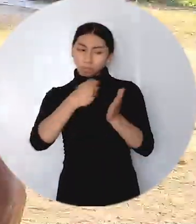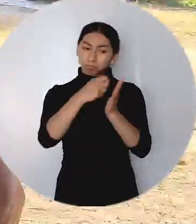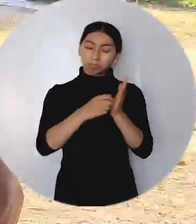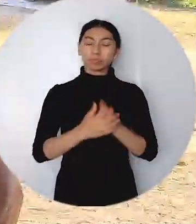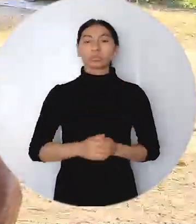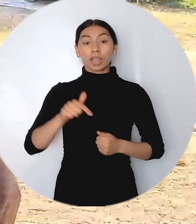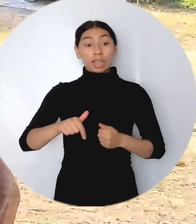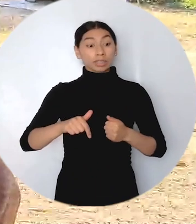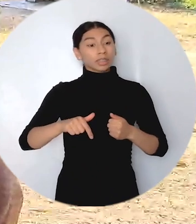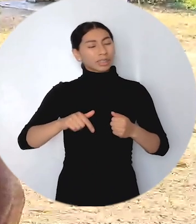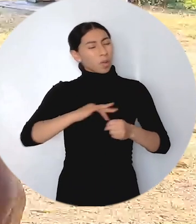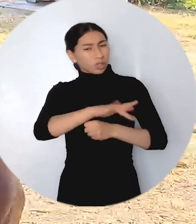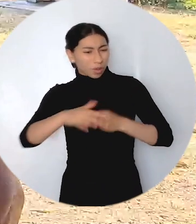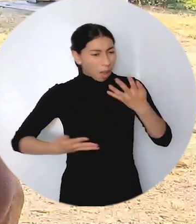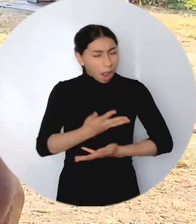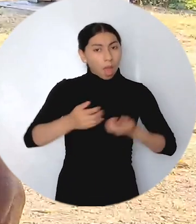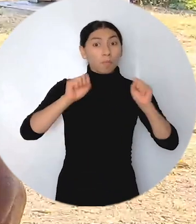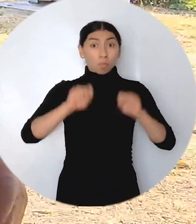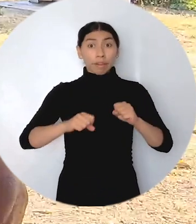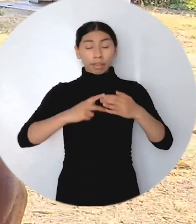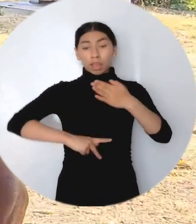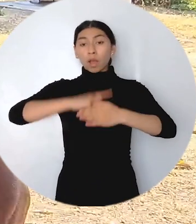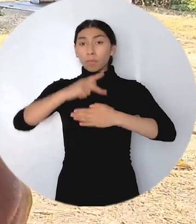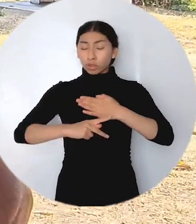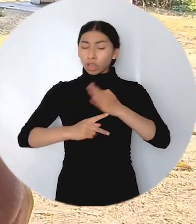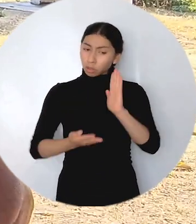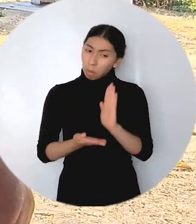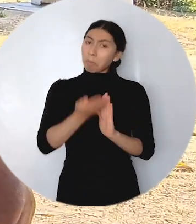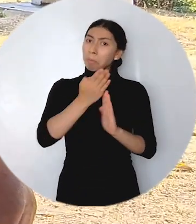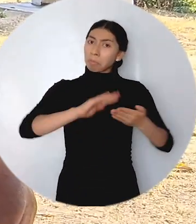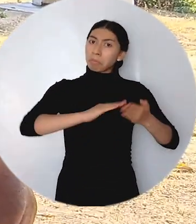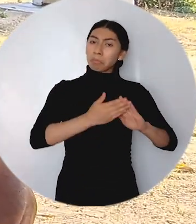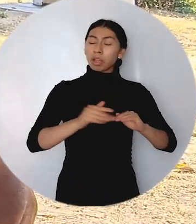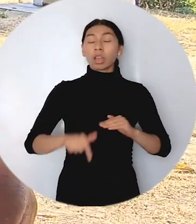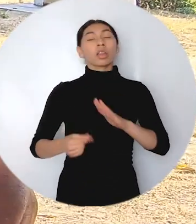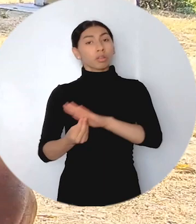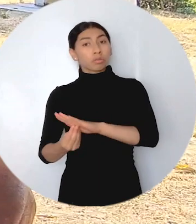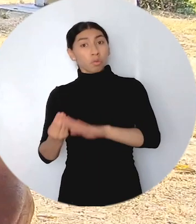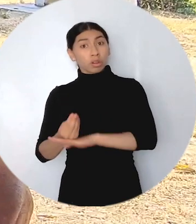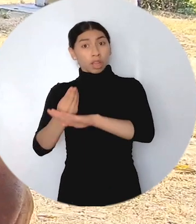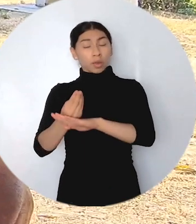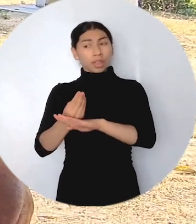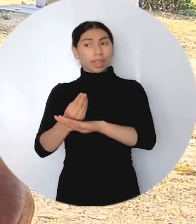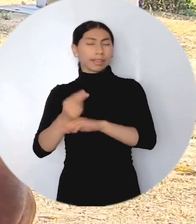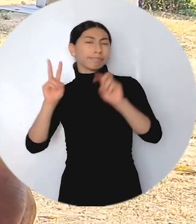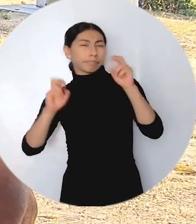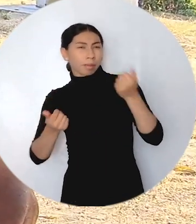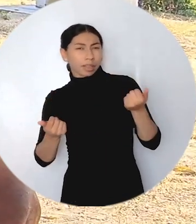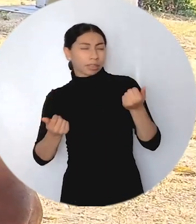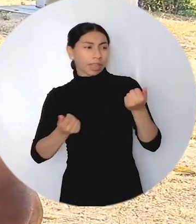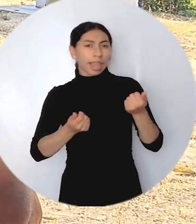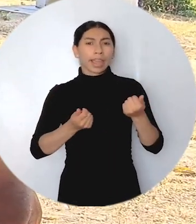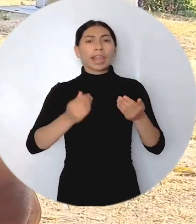depende el desarrollo de las comunidades y del territorio y que también de pronto la unidad nacional nos ha venido, digamos, en temas de